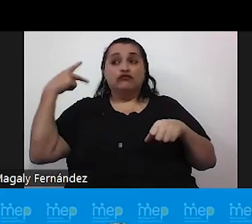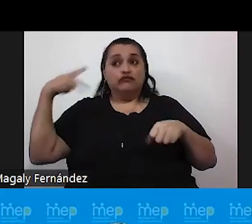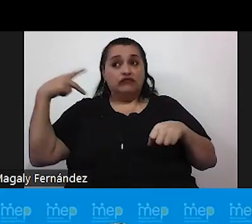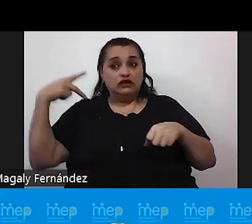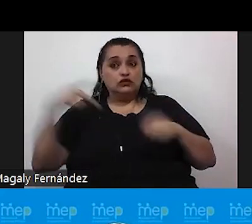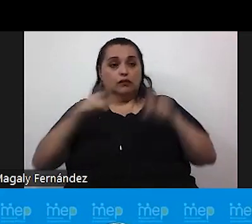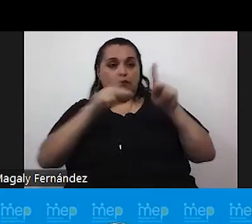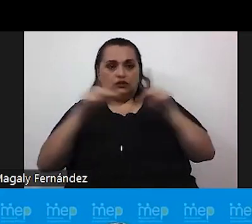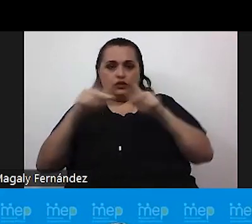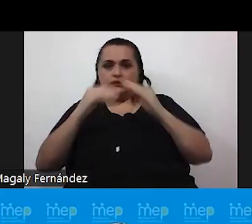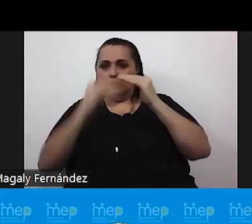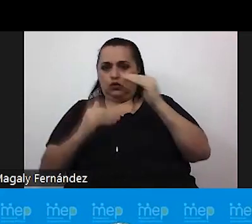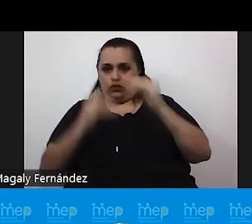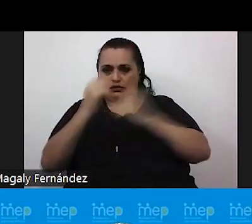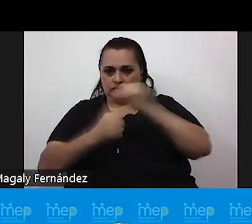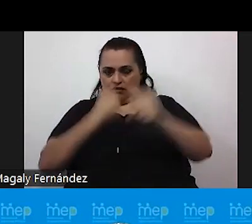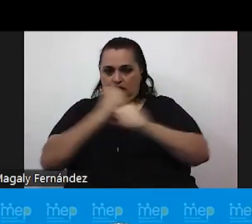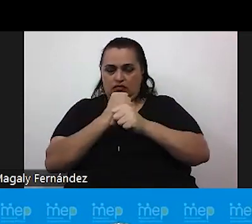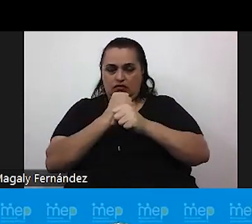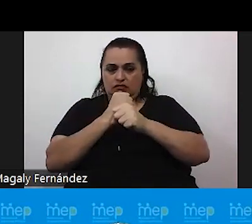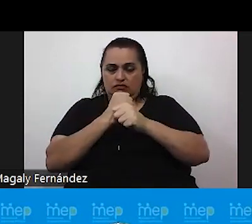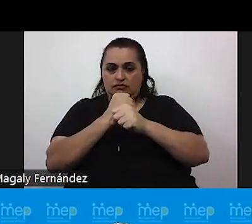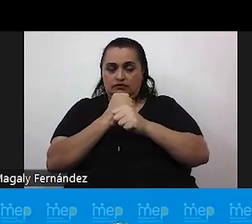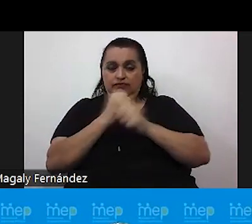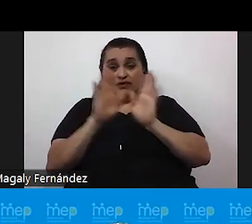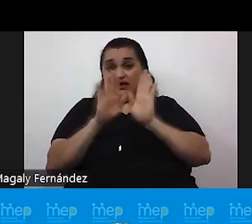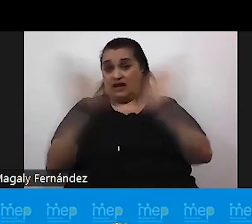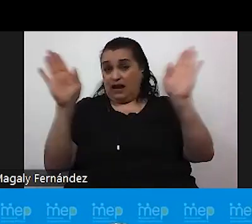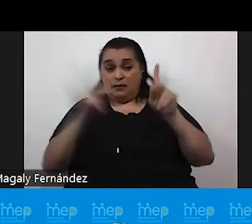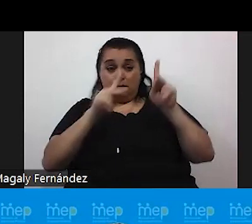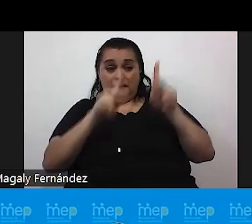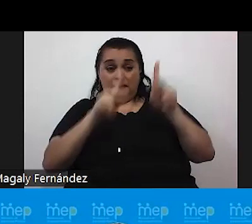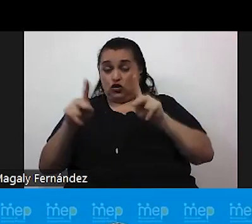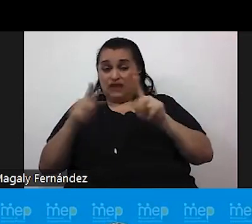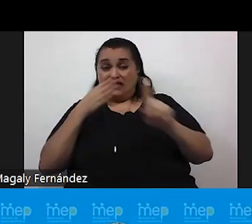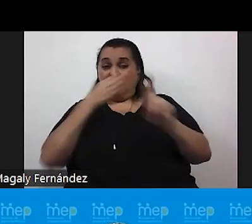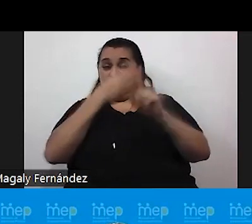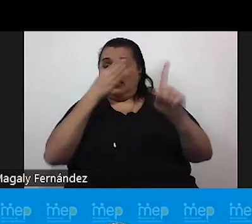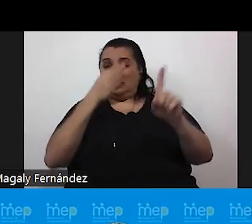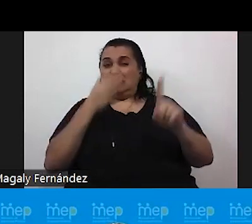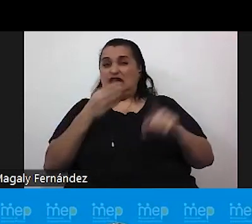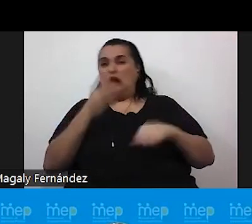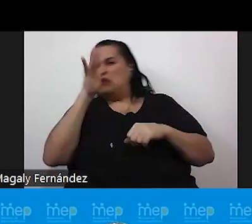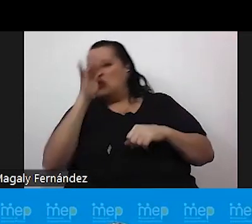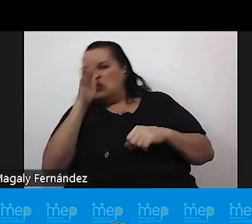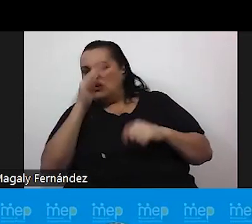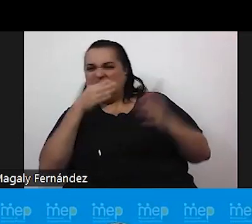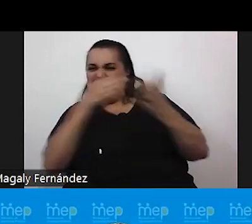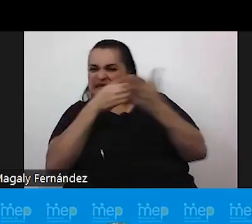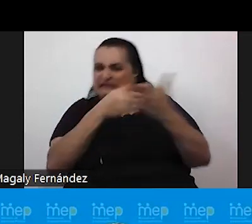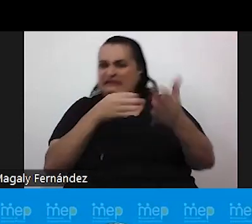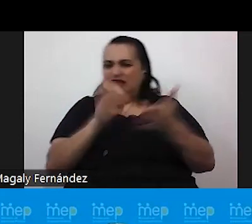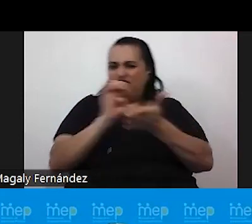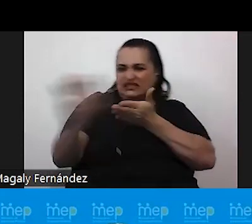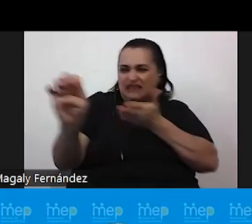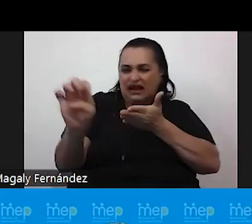menores de edad ¿cómo? cuando generalmente las personas que son afectadas por bullying de la comunidad LGTB tras de que sufren ya el rechazo